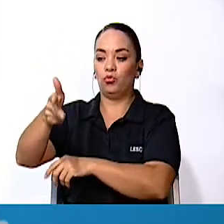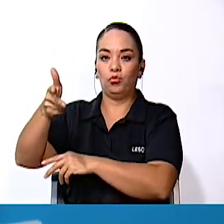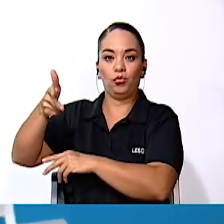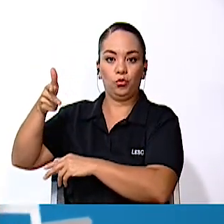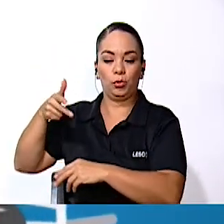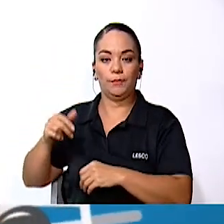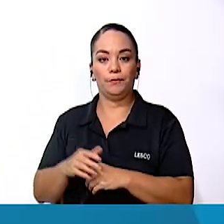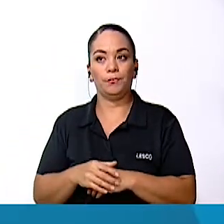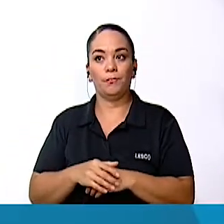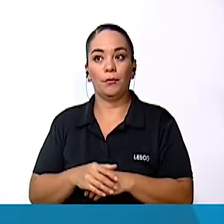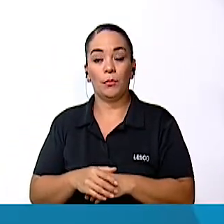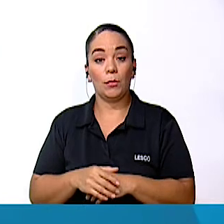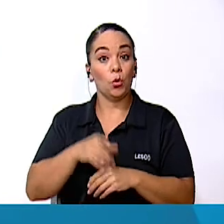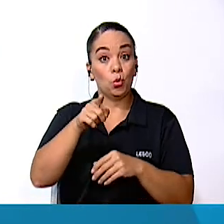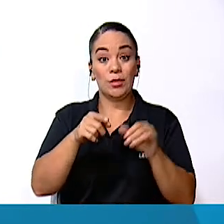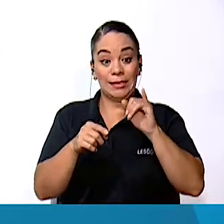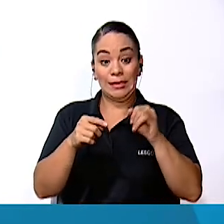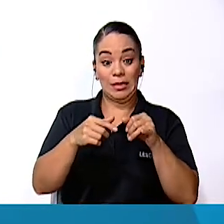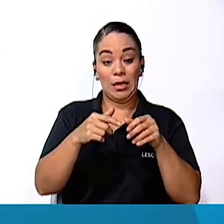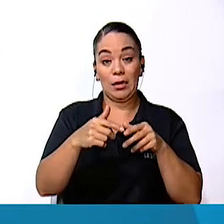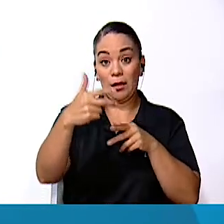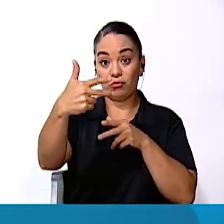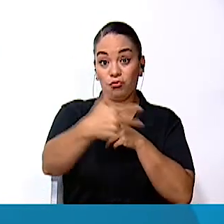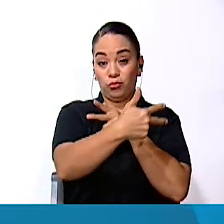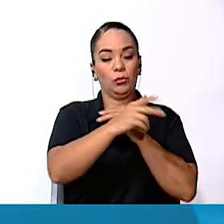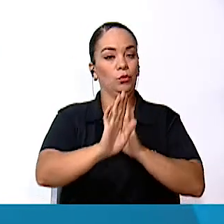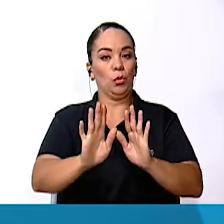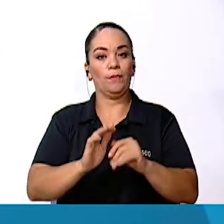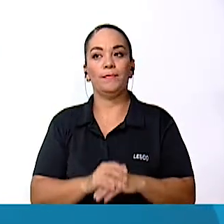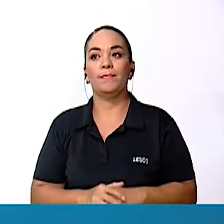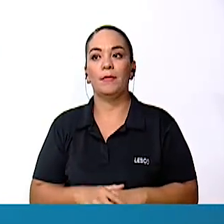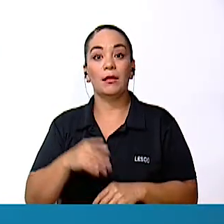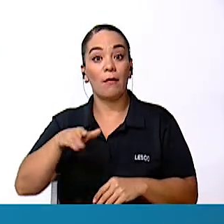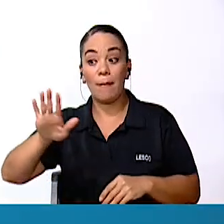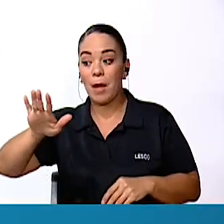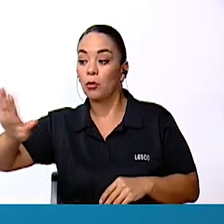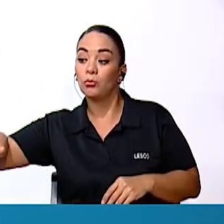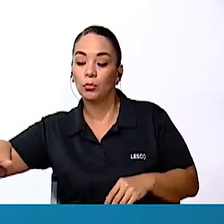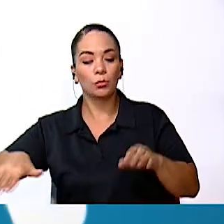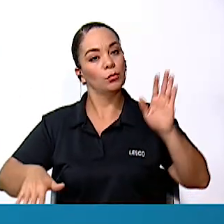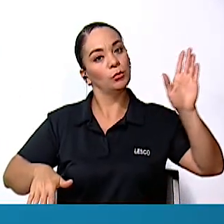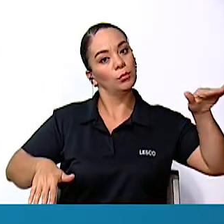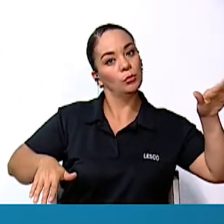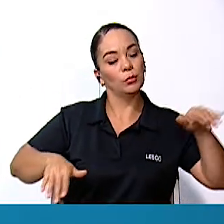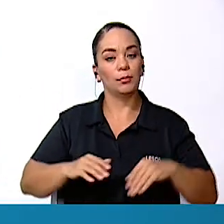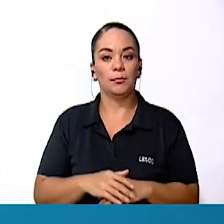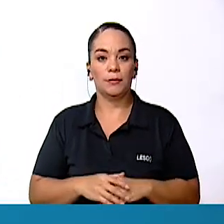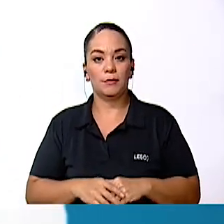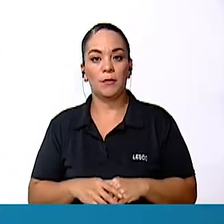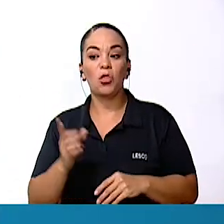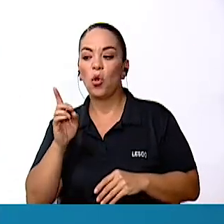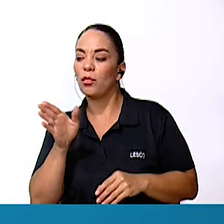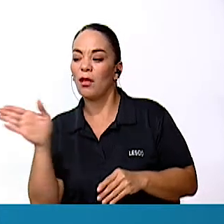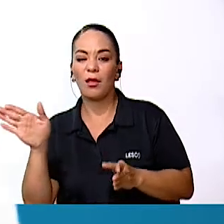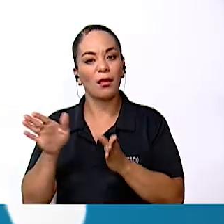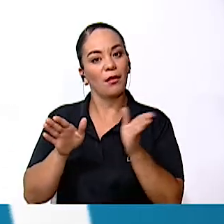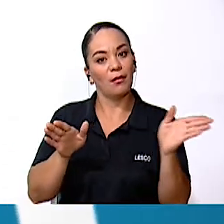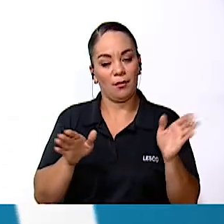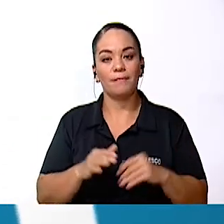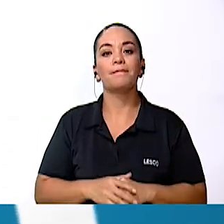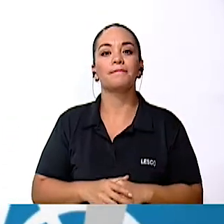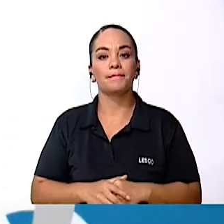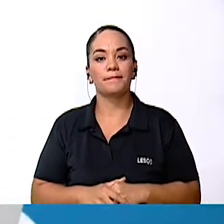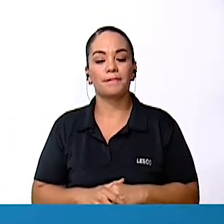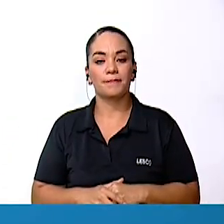del tránsito Debes señalizar con tus manos los virajes y detenciones Así hacia la izquierda Así hacia la derecha Y así para